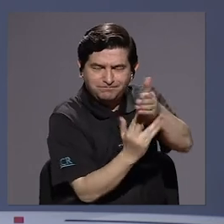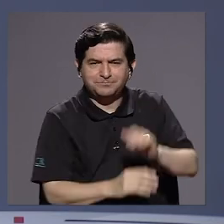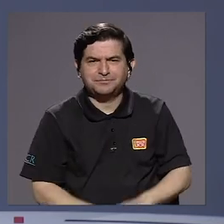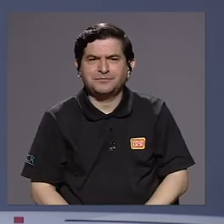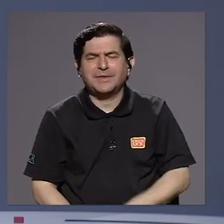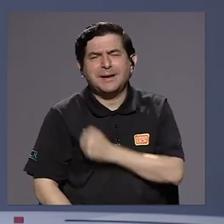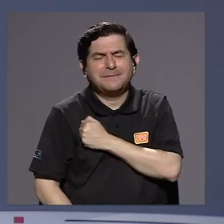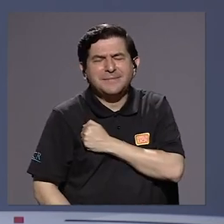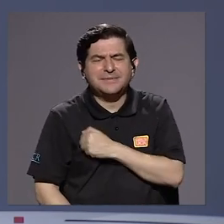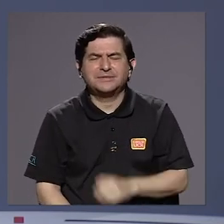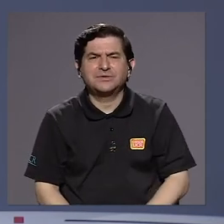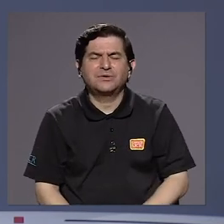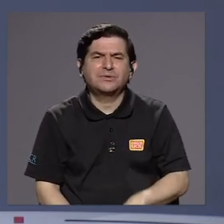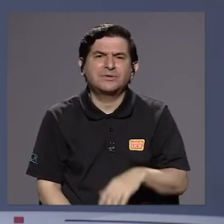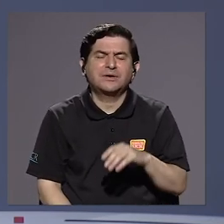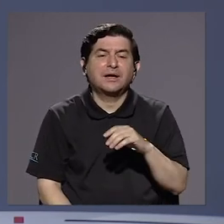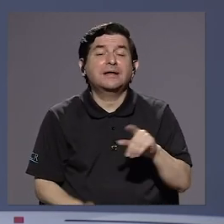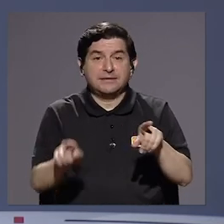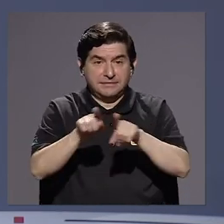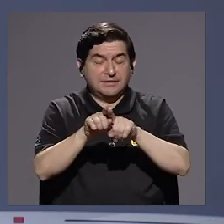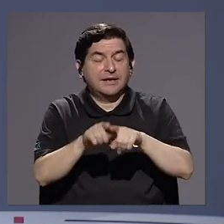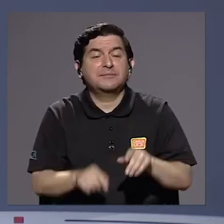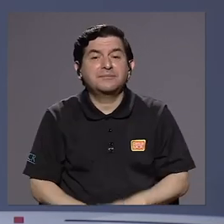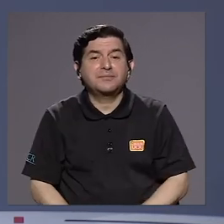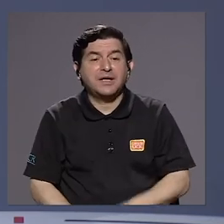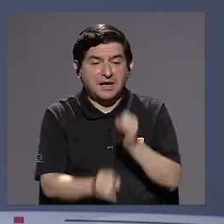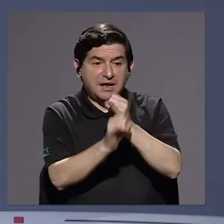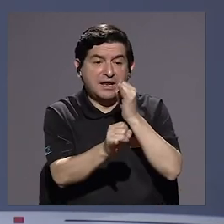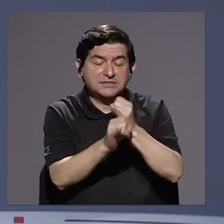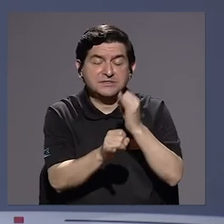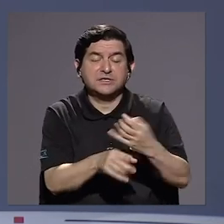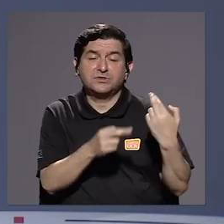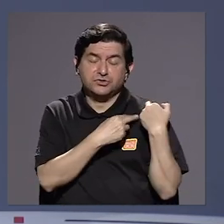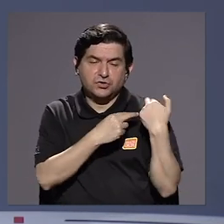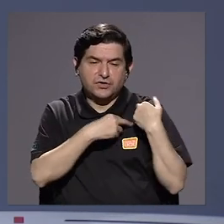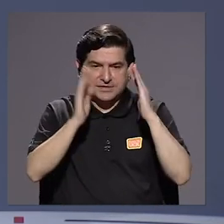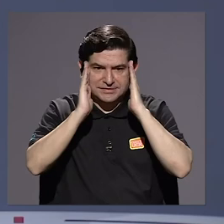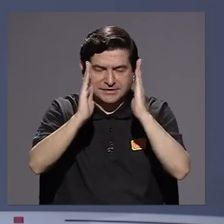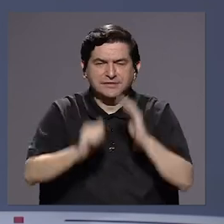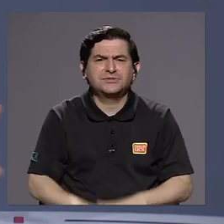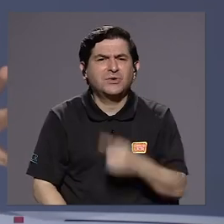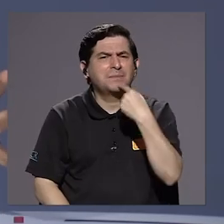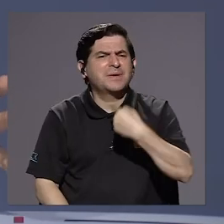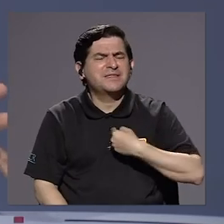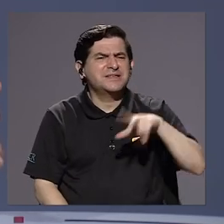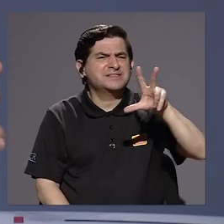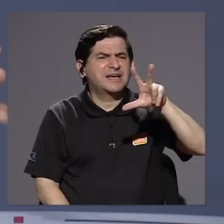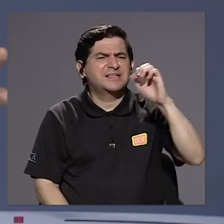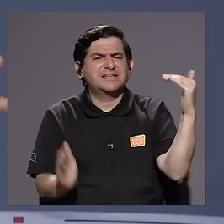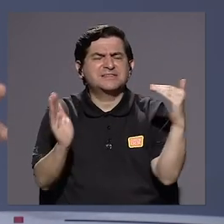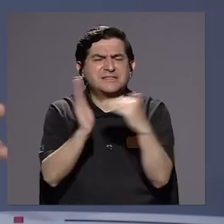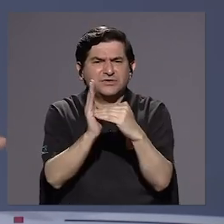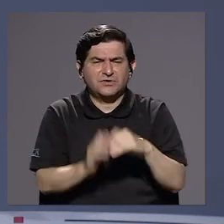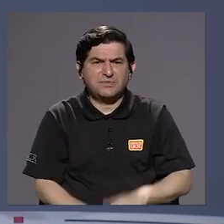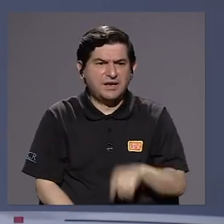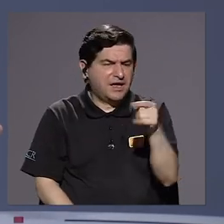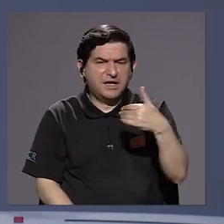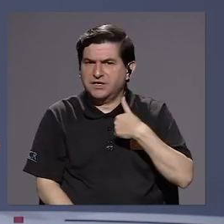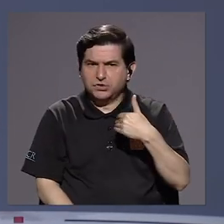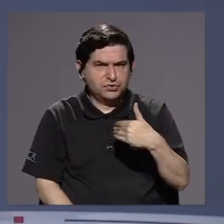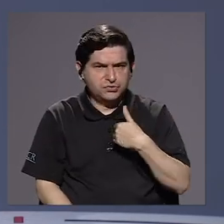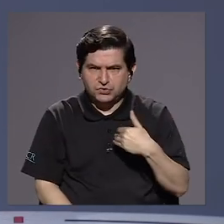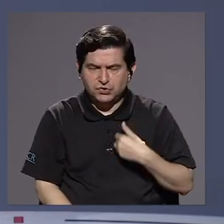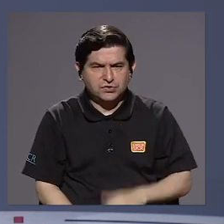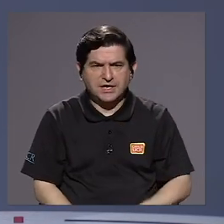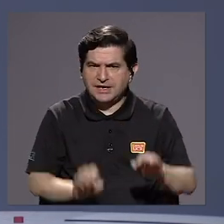dice, me habla... a las instituciones que le ponen conmigo. Doña Gisela, usted me habla de trescientos mil. Esos trescientos mil no cuentan con